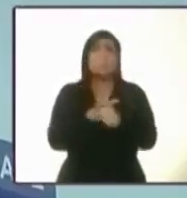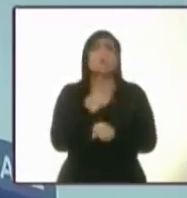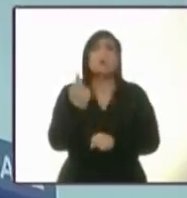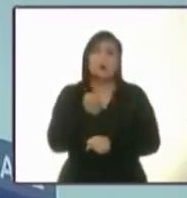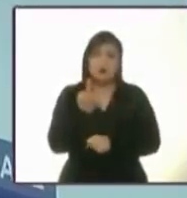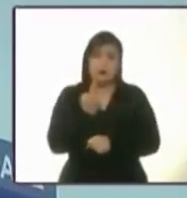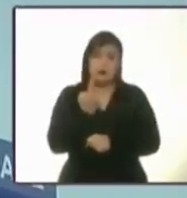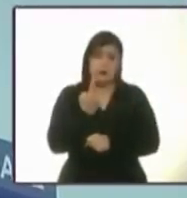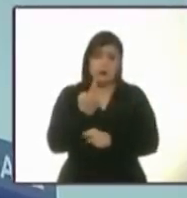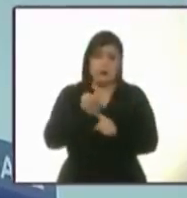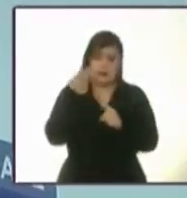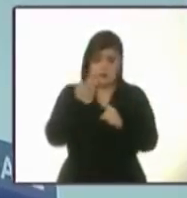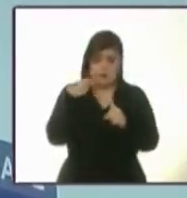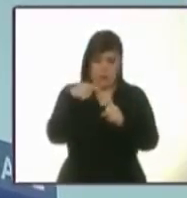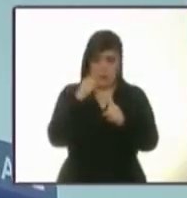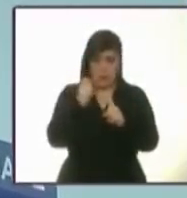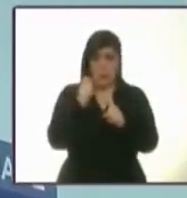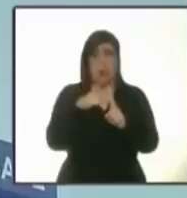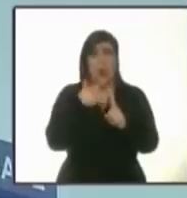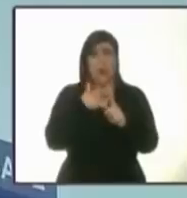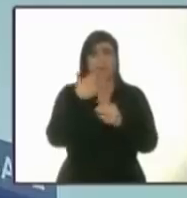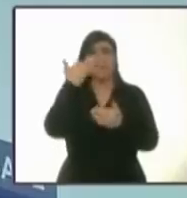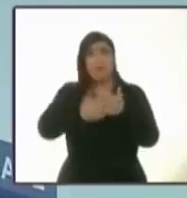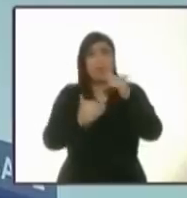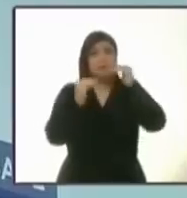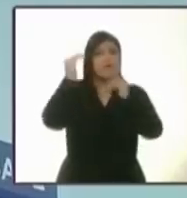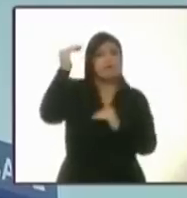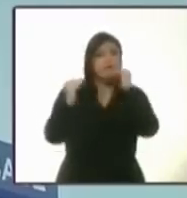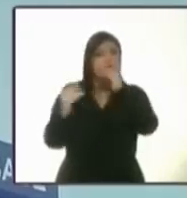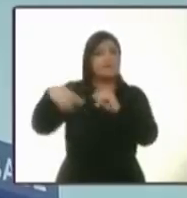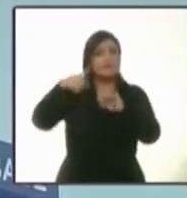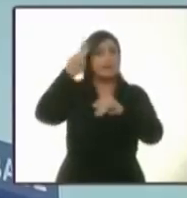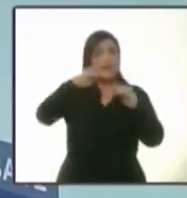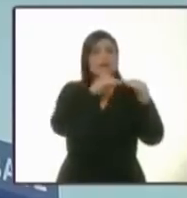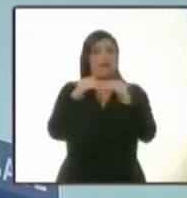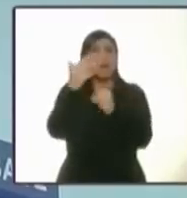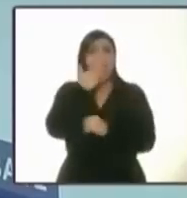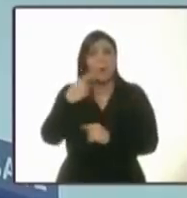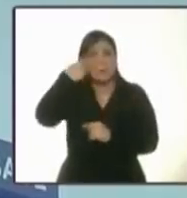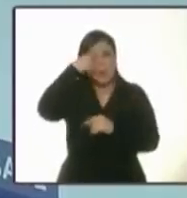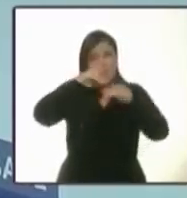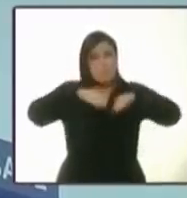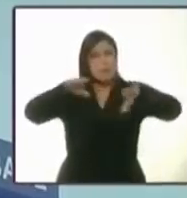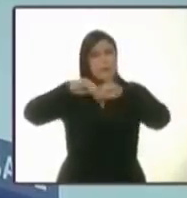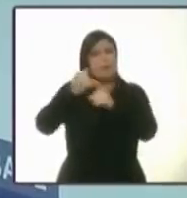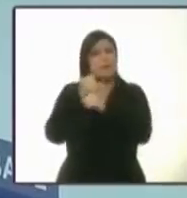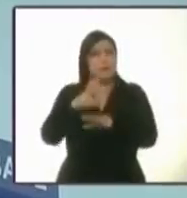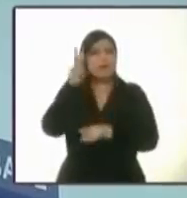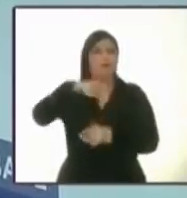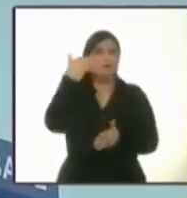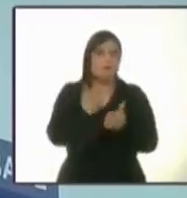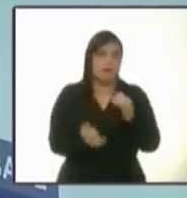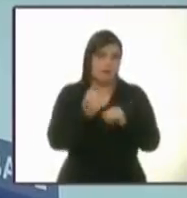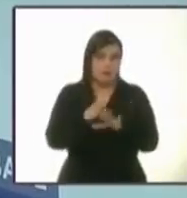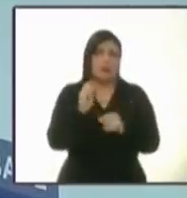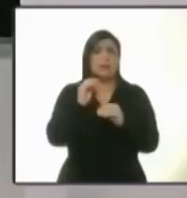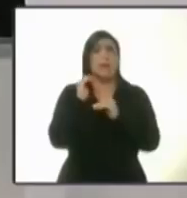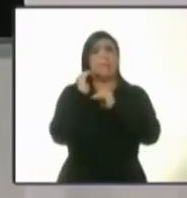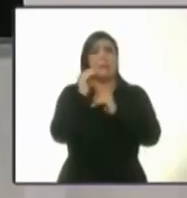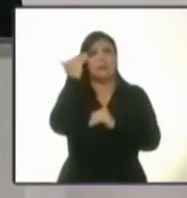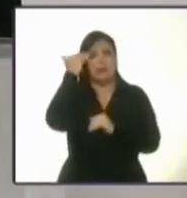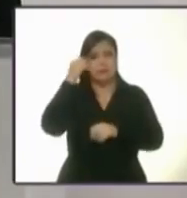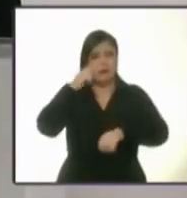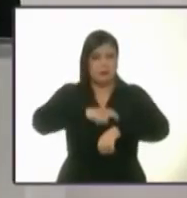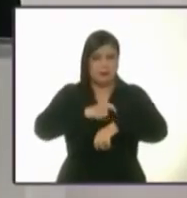esta falta de equidad en la cobertura mediática es la falta de información. Tiempo, candidata.